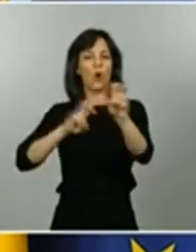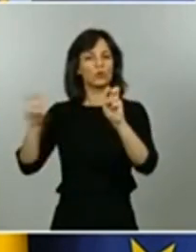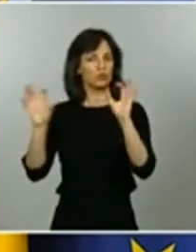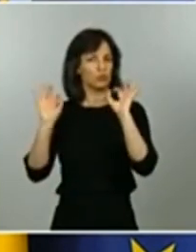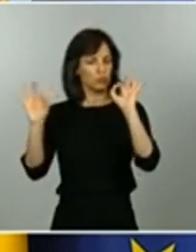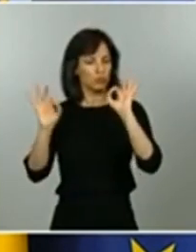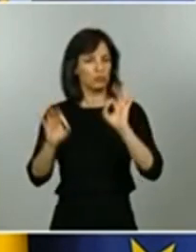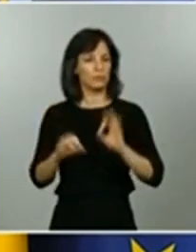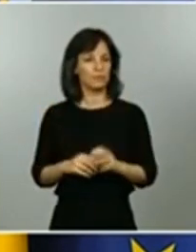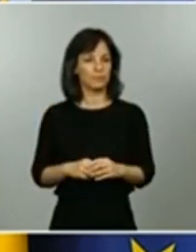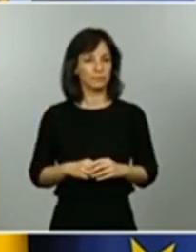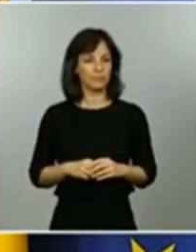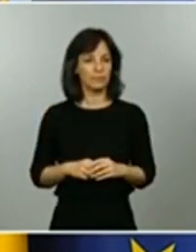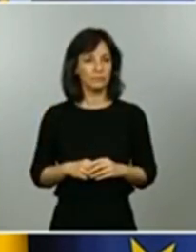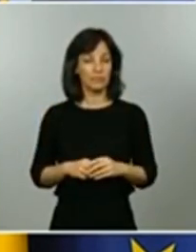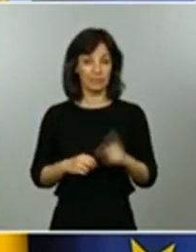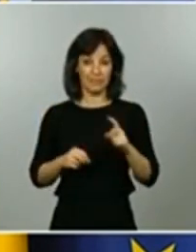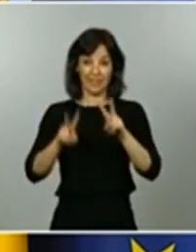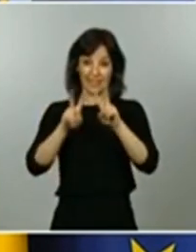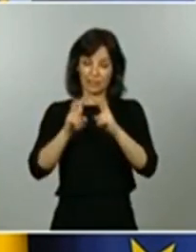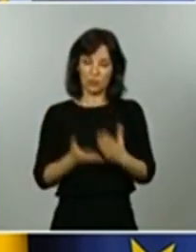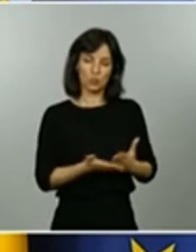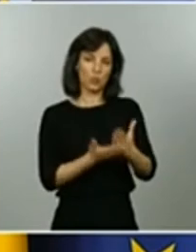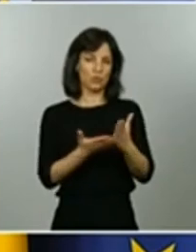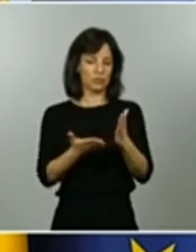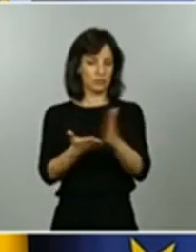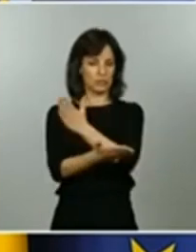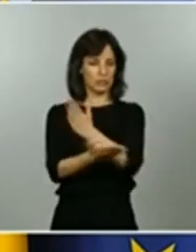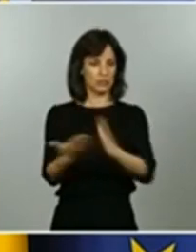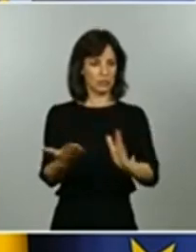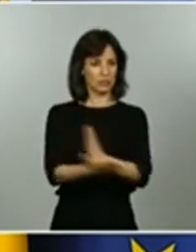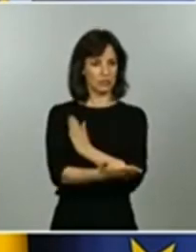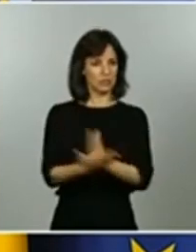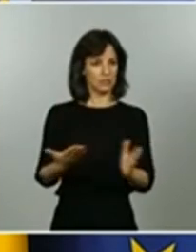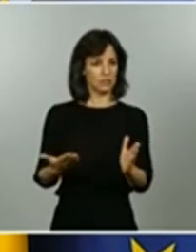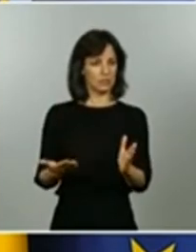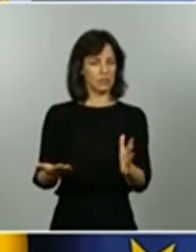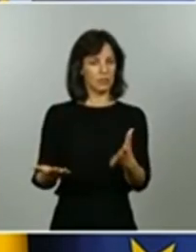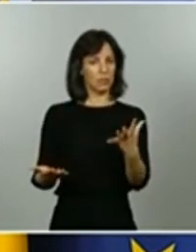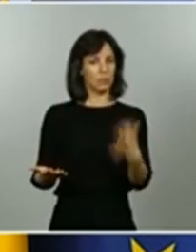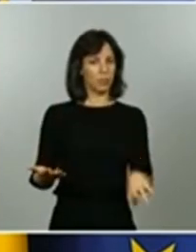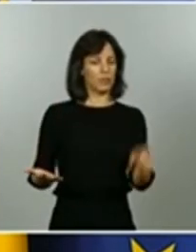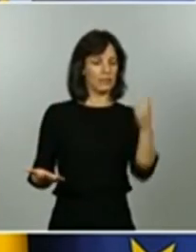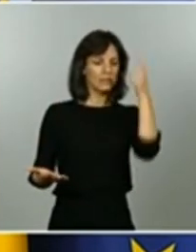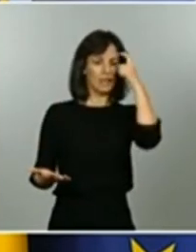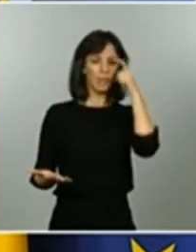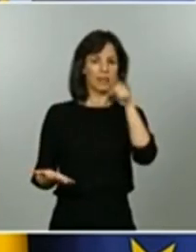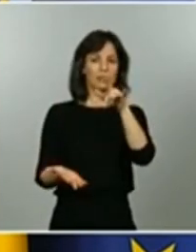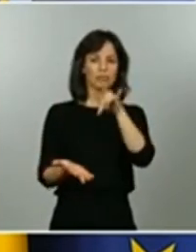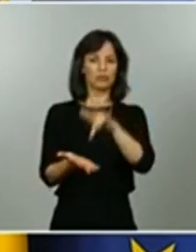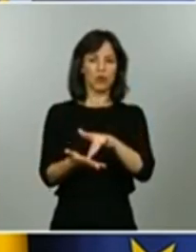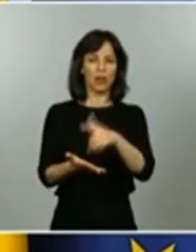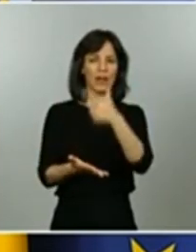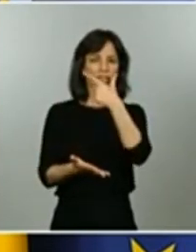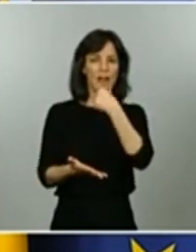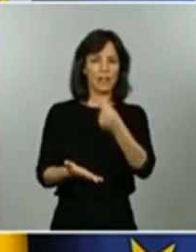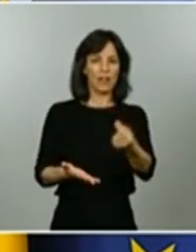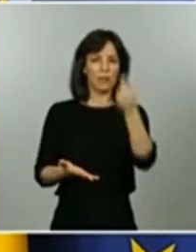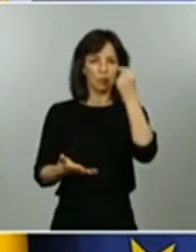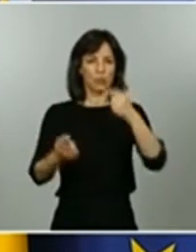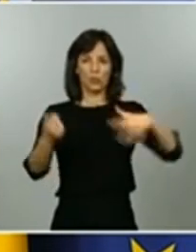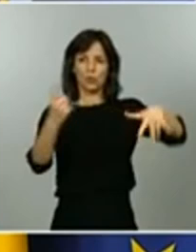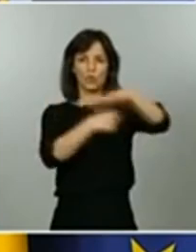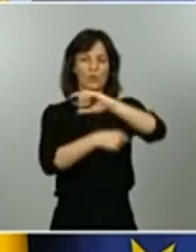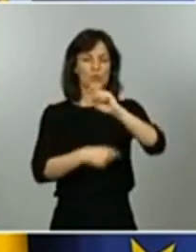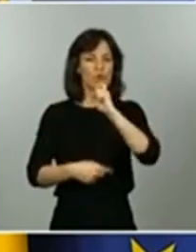estos estudios estos cribados nos permiten también saber a qué nivel de exposición han estado estos colectivos y por lo tanto cuáles de ellos en unos